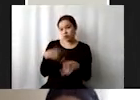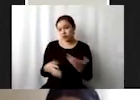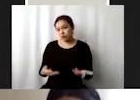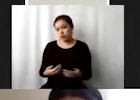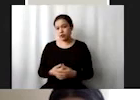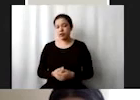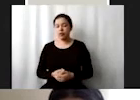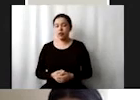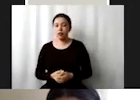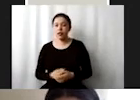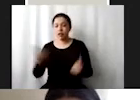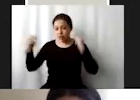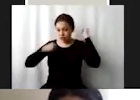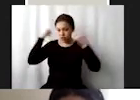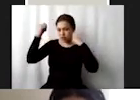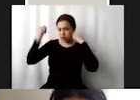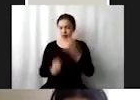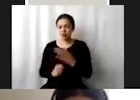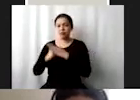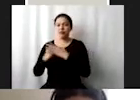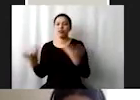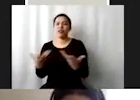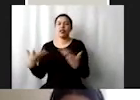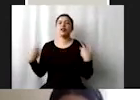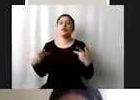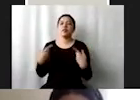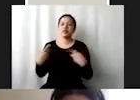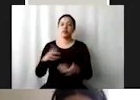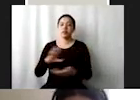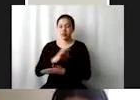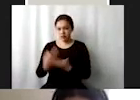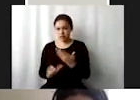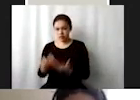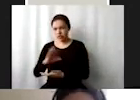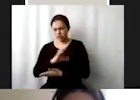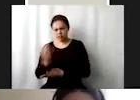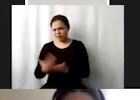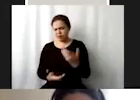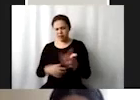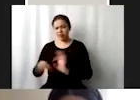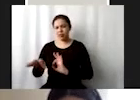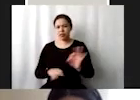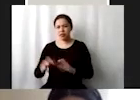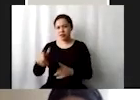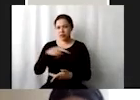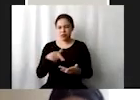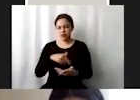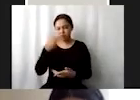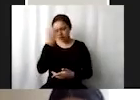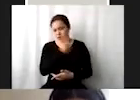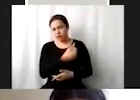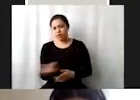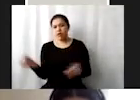promoción del turismo sostenible creando puestos de trabajo promoviendo cultura y productos locales capacidad de las instituciones